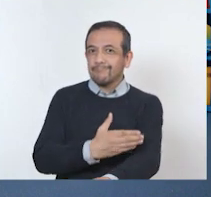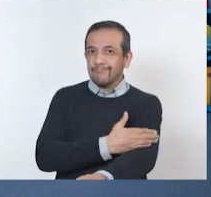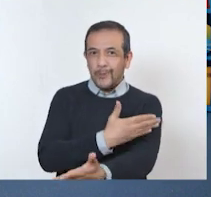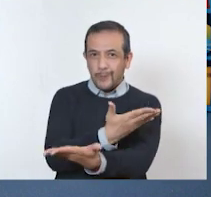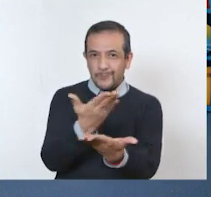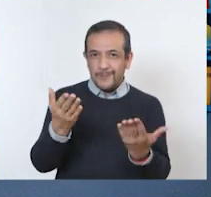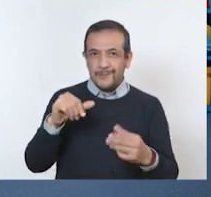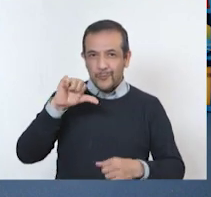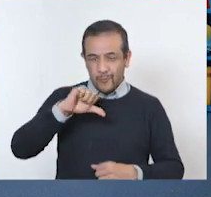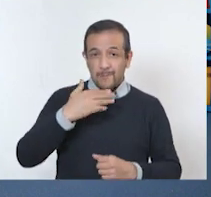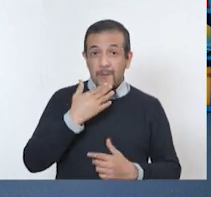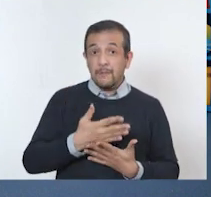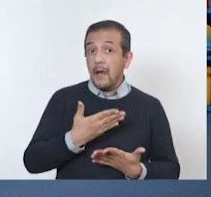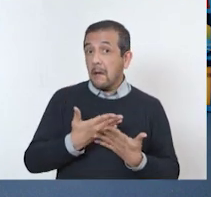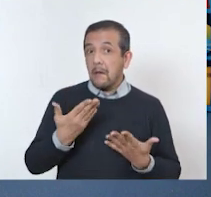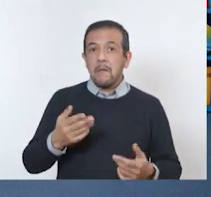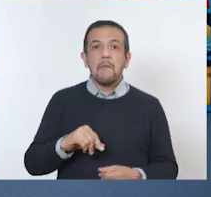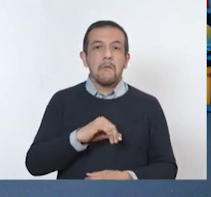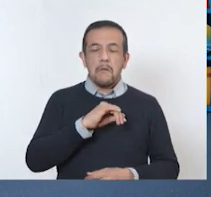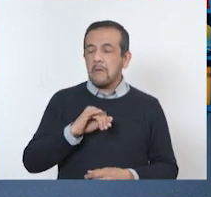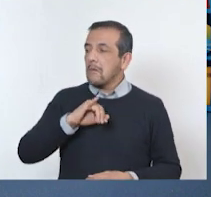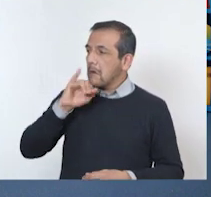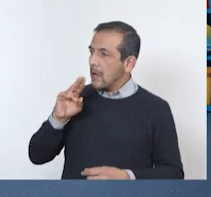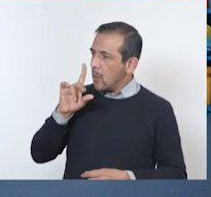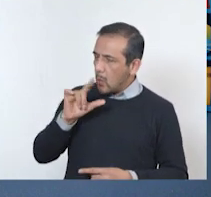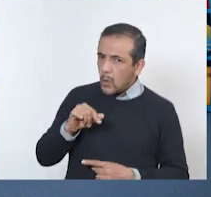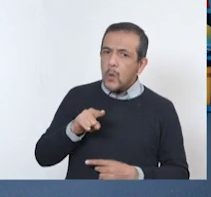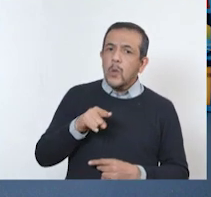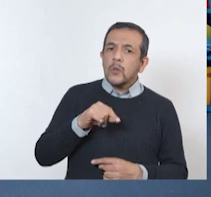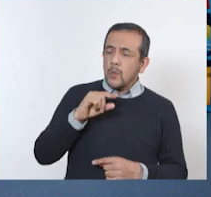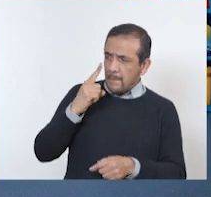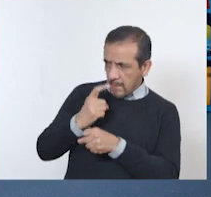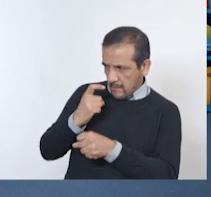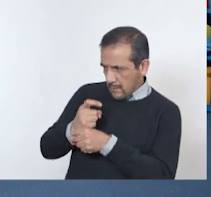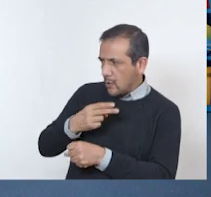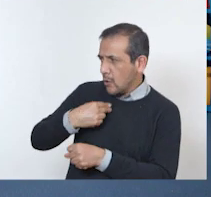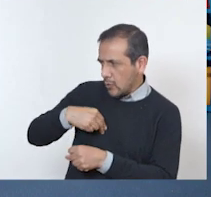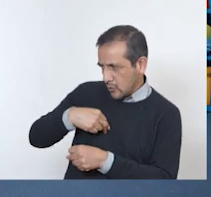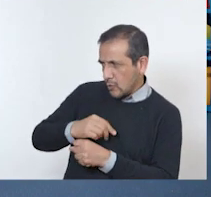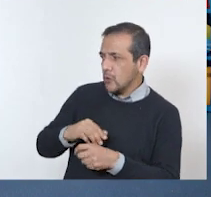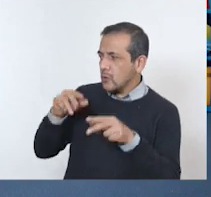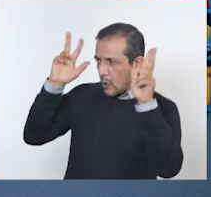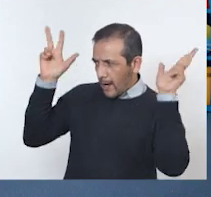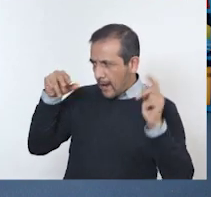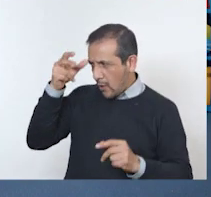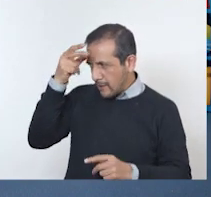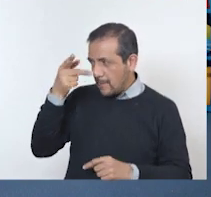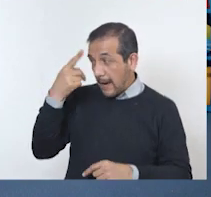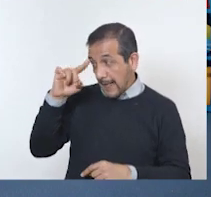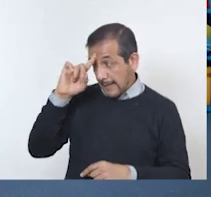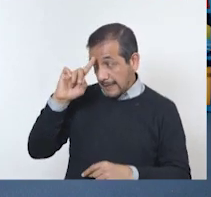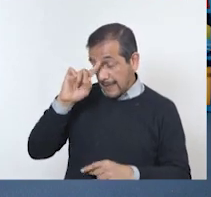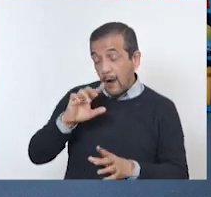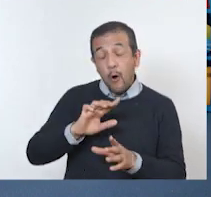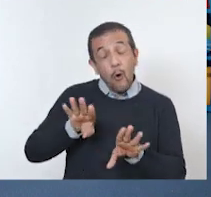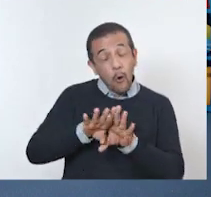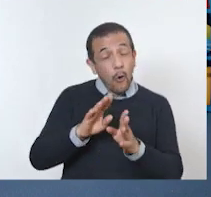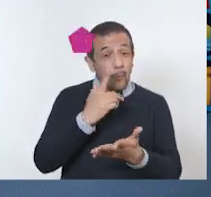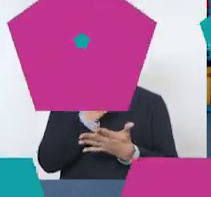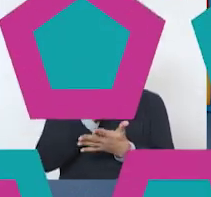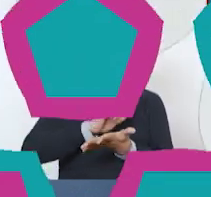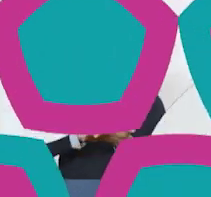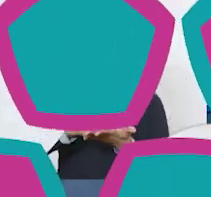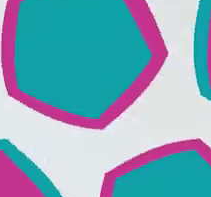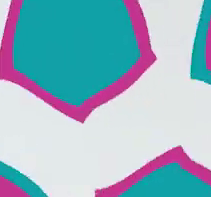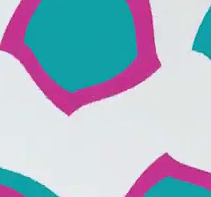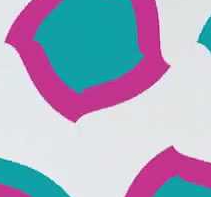hoy. Y ahora, mi querido Julio, ¿qué te parece si antes de comenzar vamos con un ajo listo que nos tiene algunos consejos sobre el lavado de